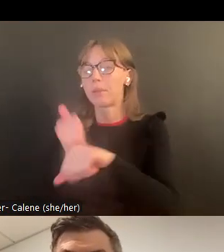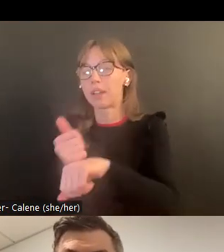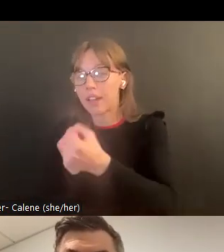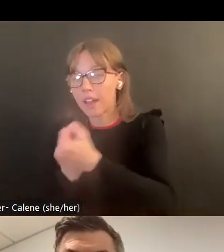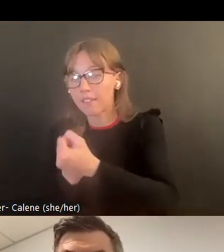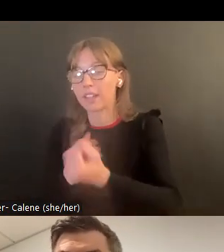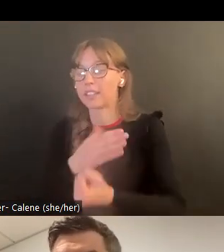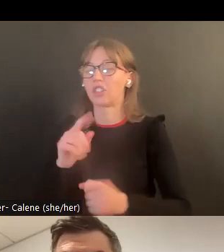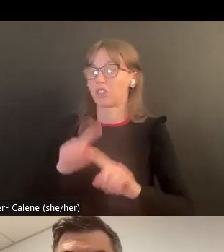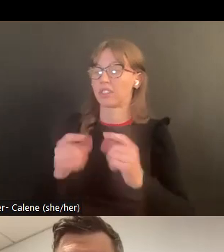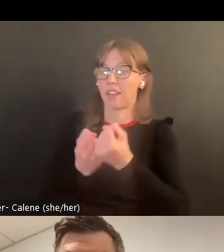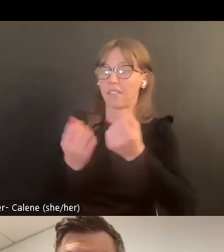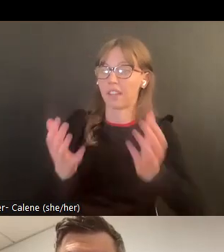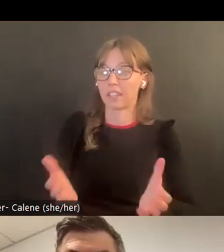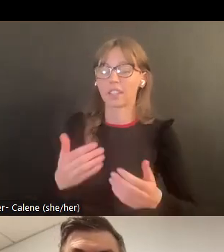de abogación